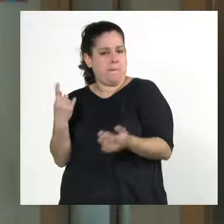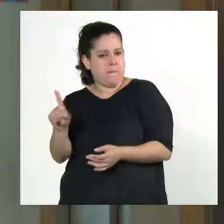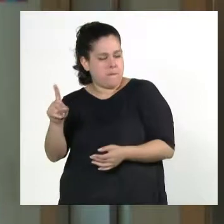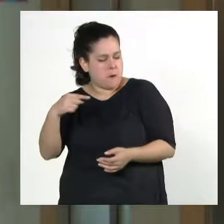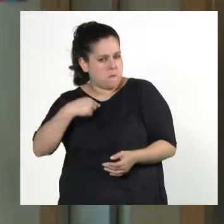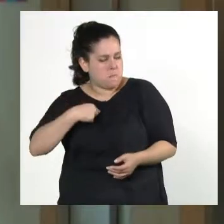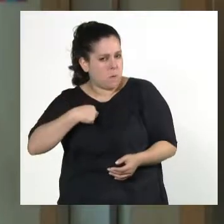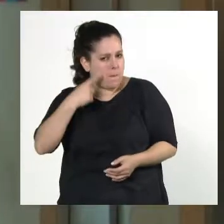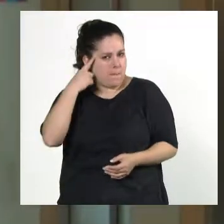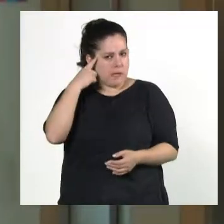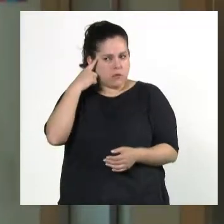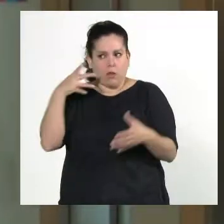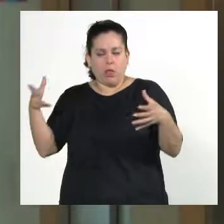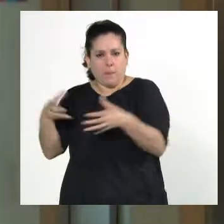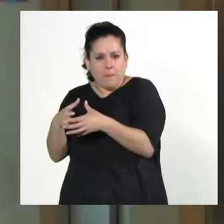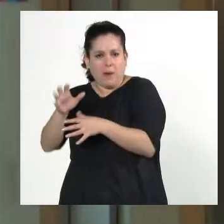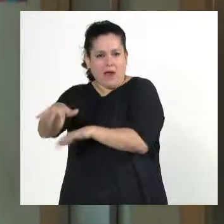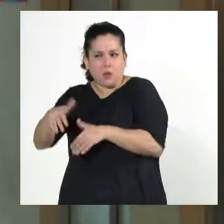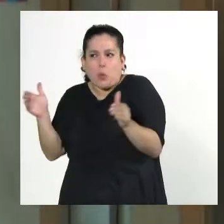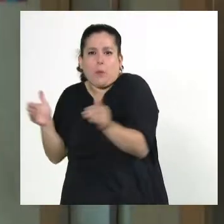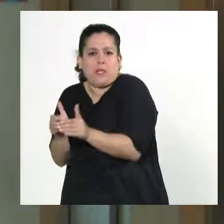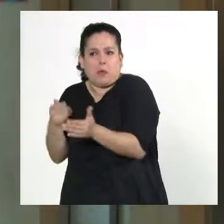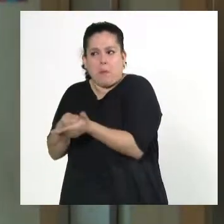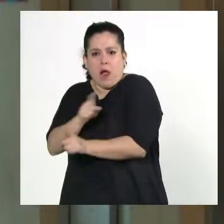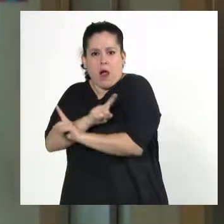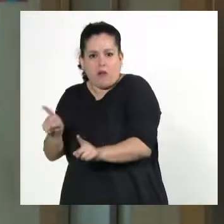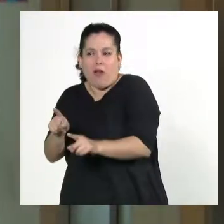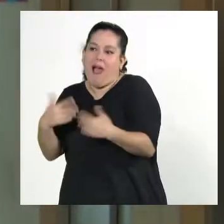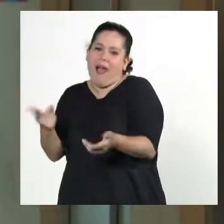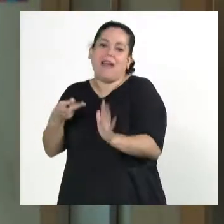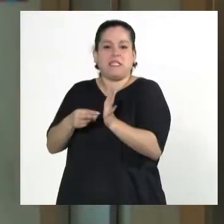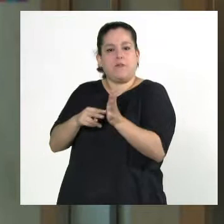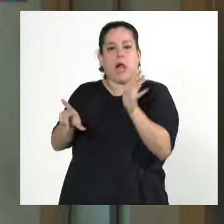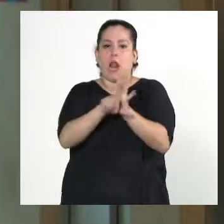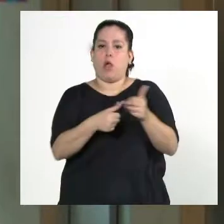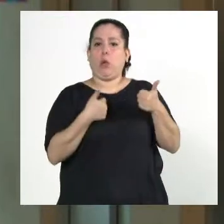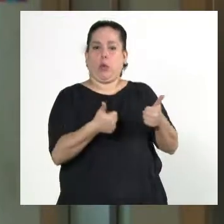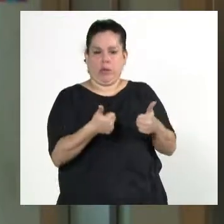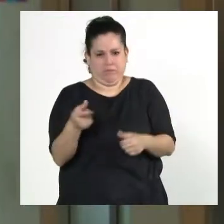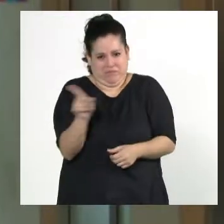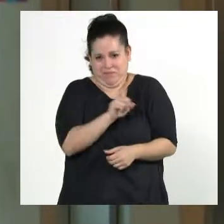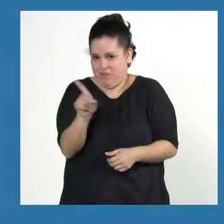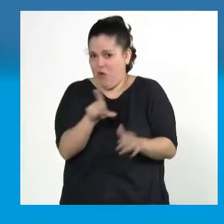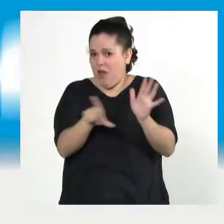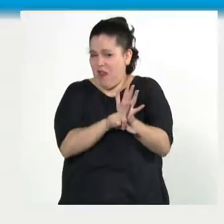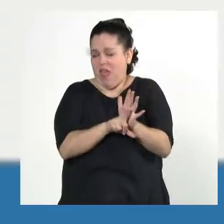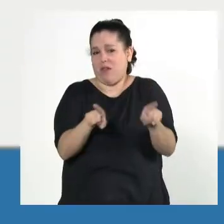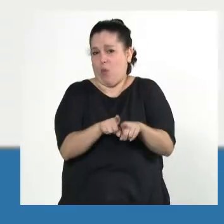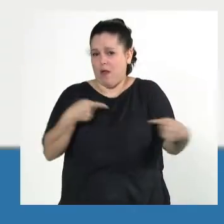si hay que eximir a los más chicos, tengamos una buena ley. Lo que tenemos es una ley injusta para los productores.